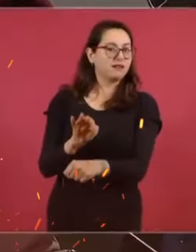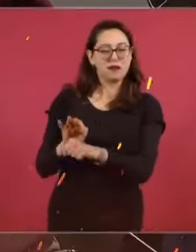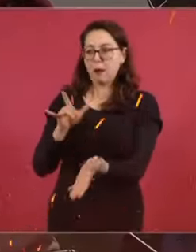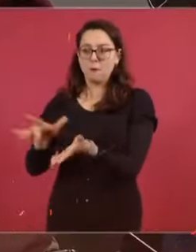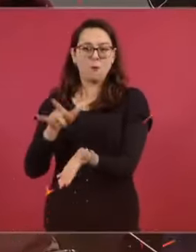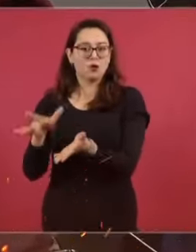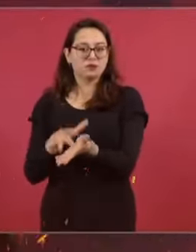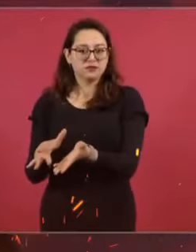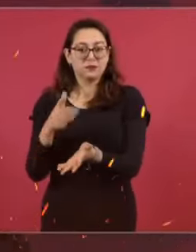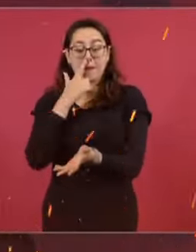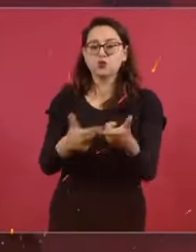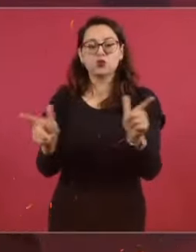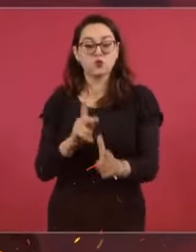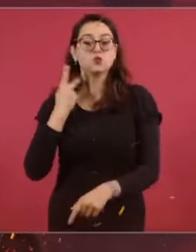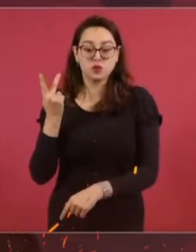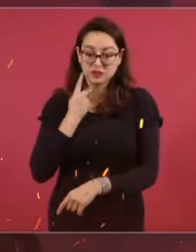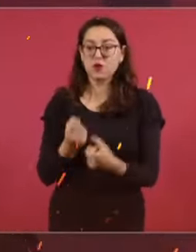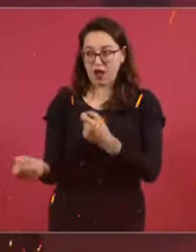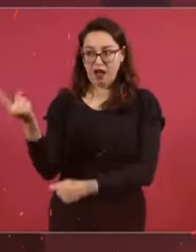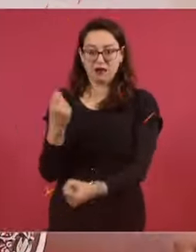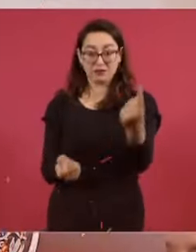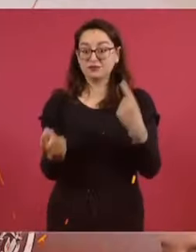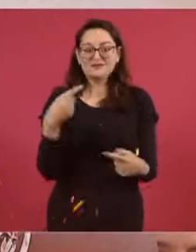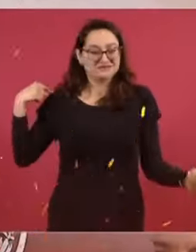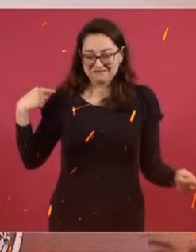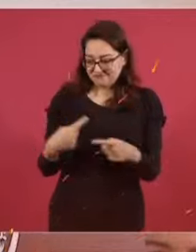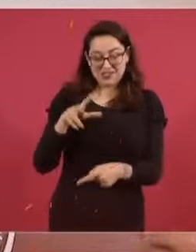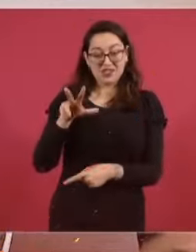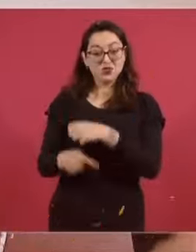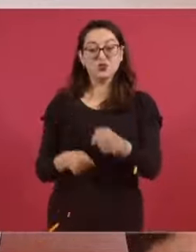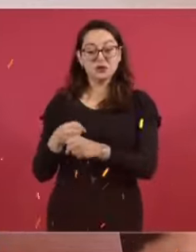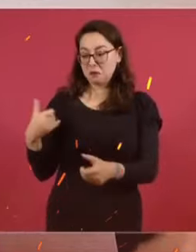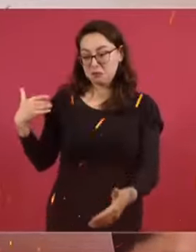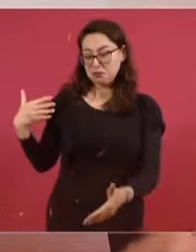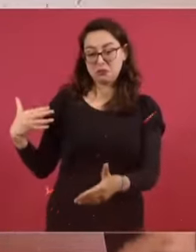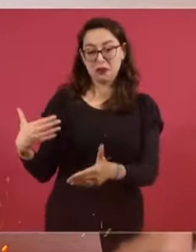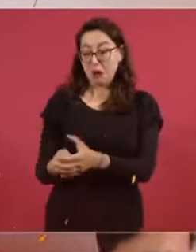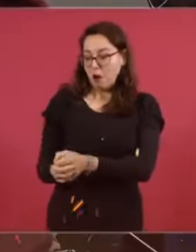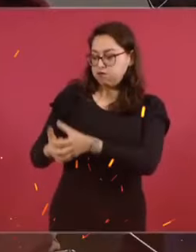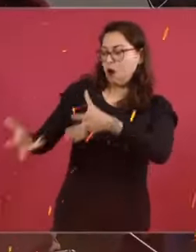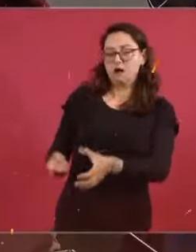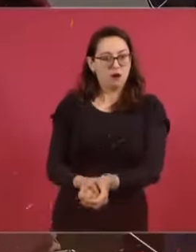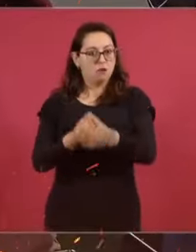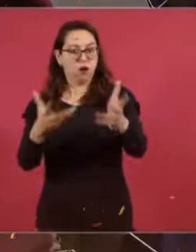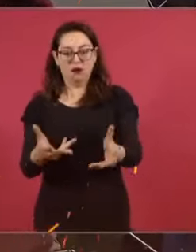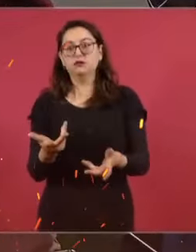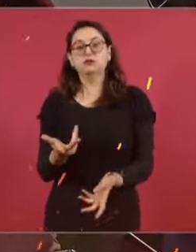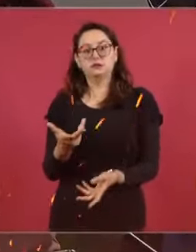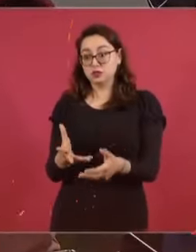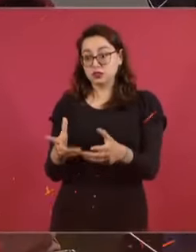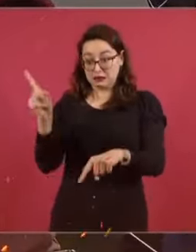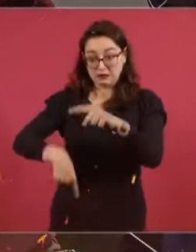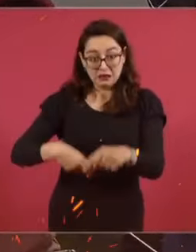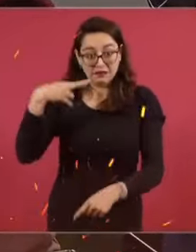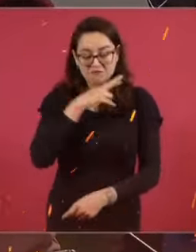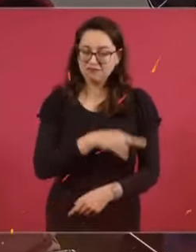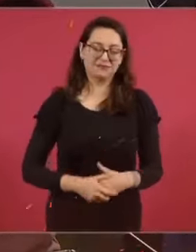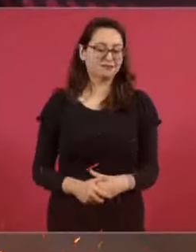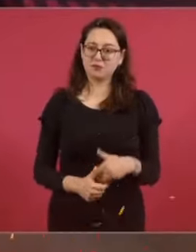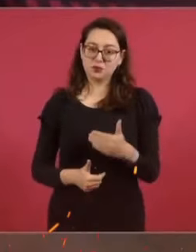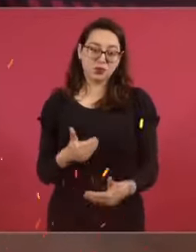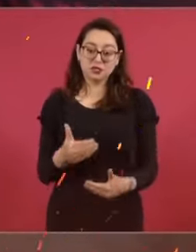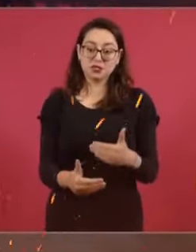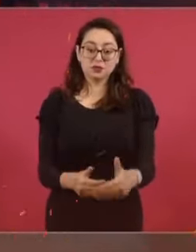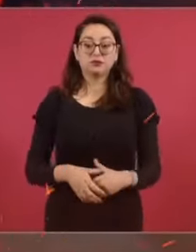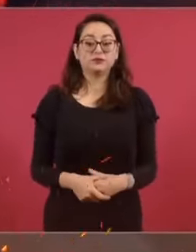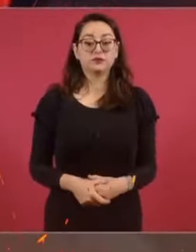También entraron por la vía de los partidos. Lo que ha venido sucediendo en el país desde hace algún tiempo. Y se está combatiendo, pero es un proceso. Y lo vamos a